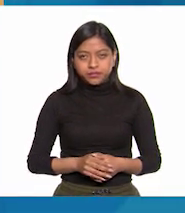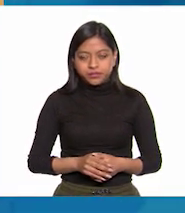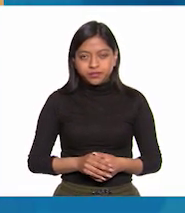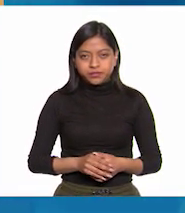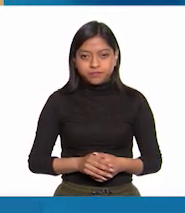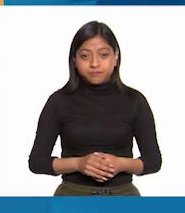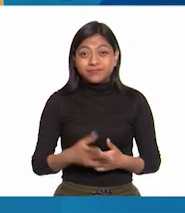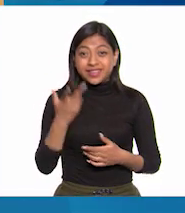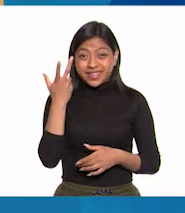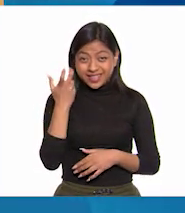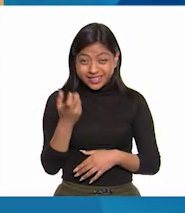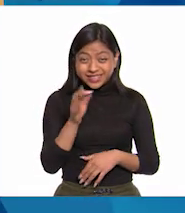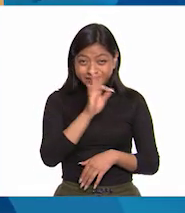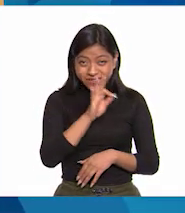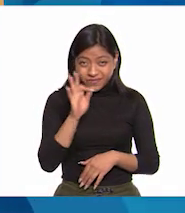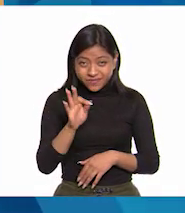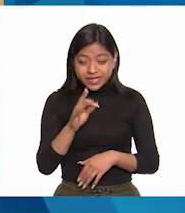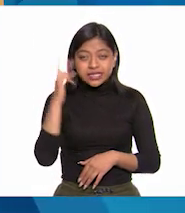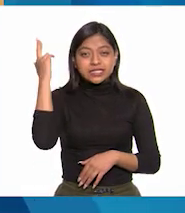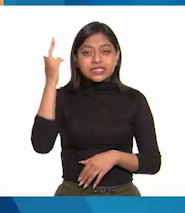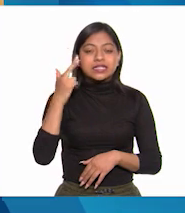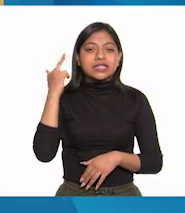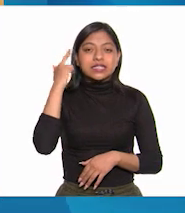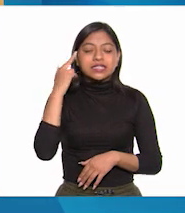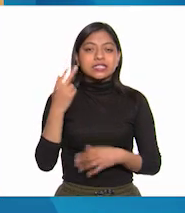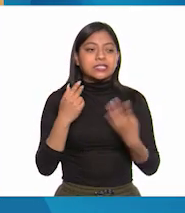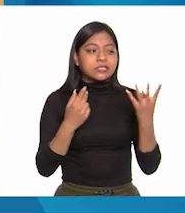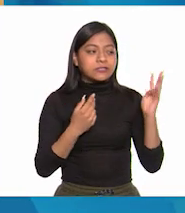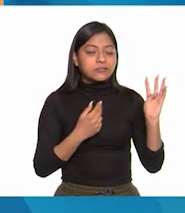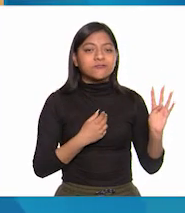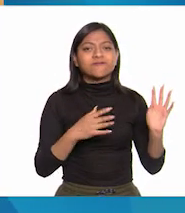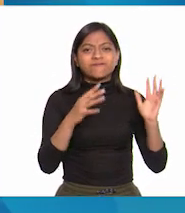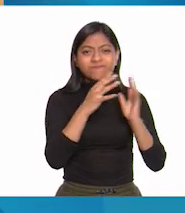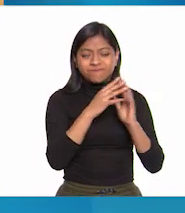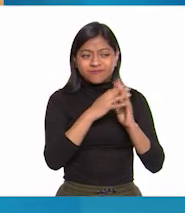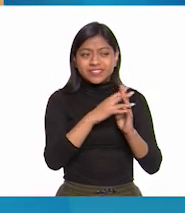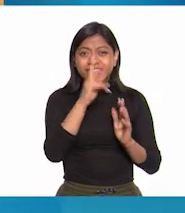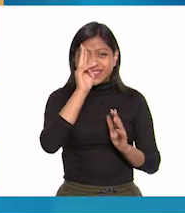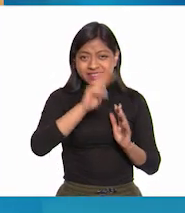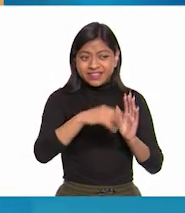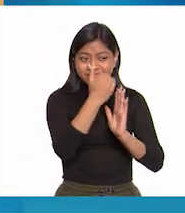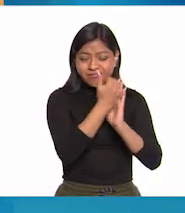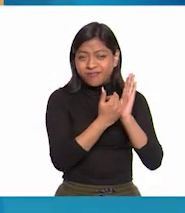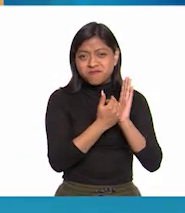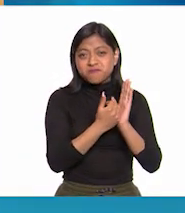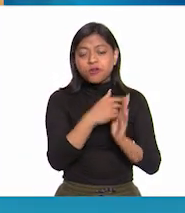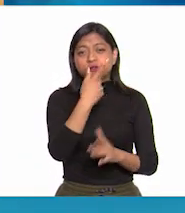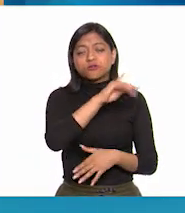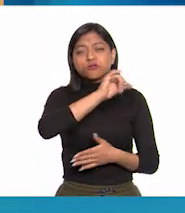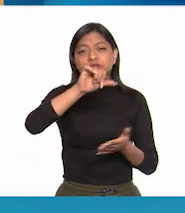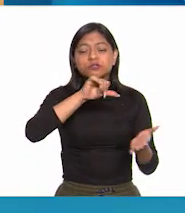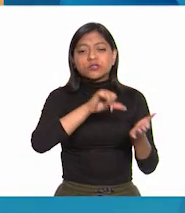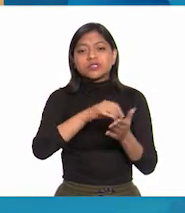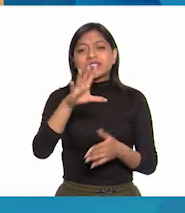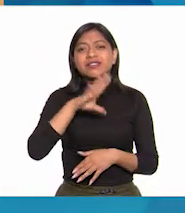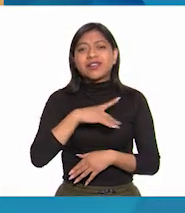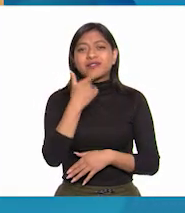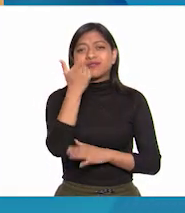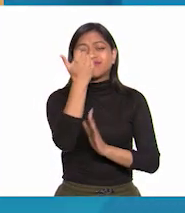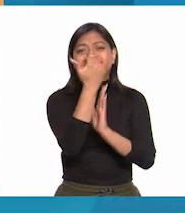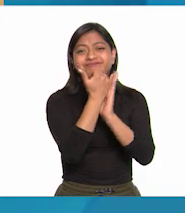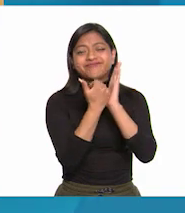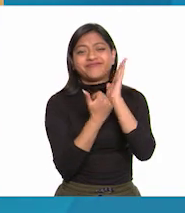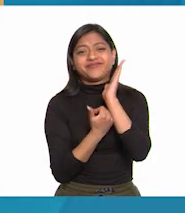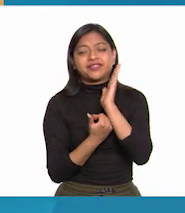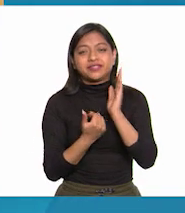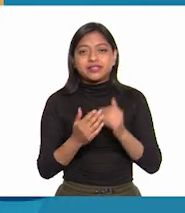Para ese momento, el reino mostraba las huellas de la guerra. Su centro estaba devastado por la miseria y la ruina.